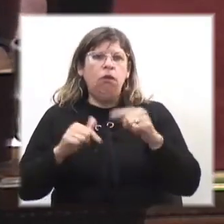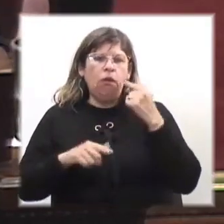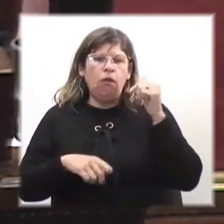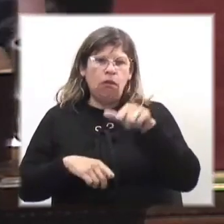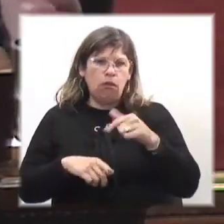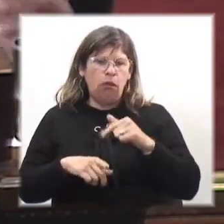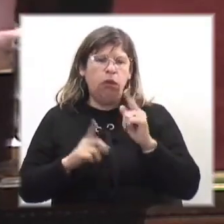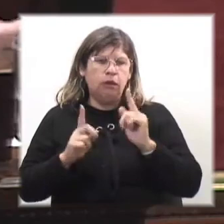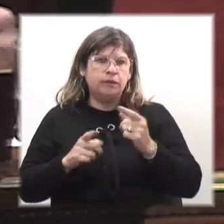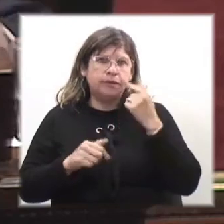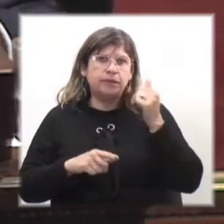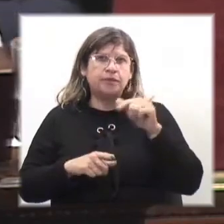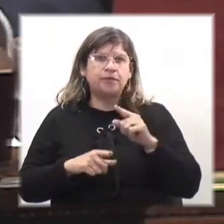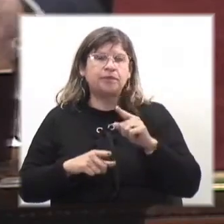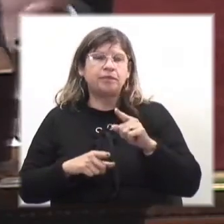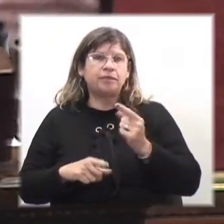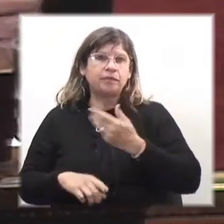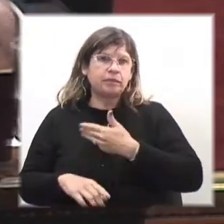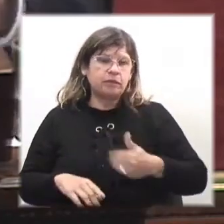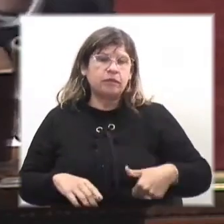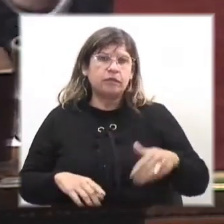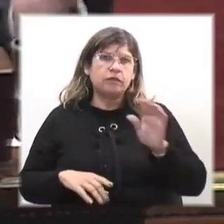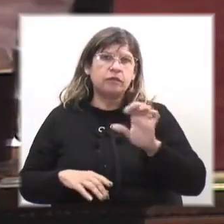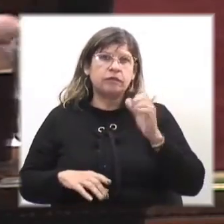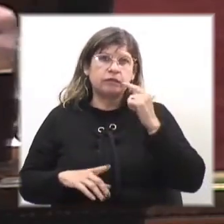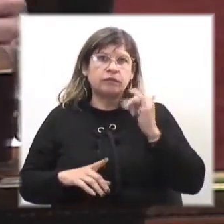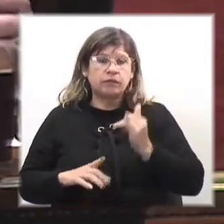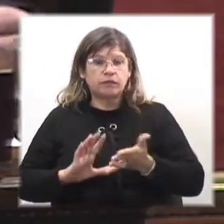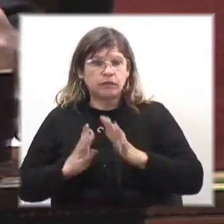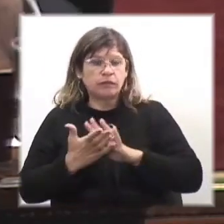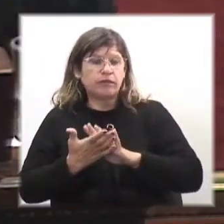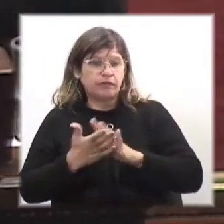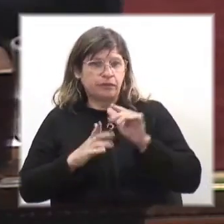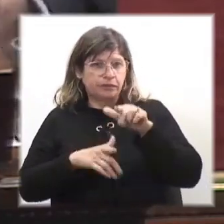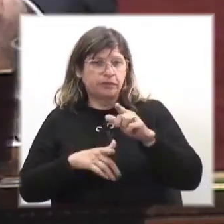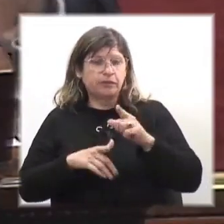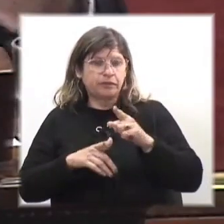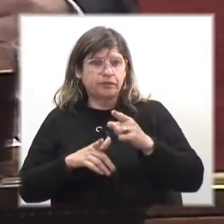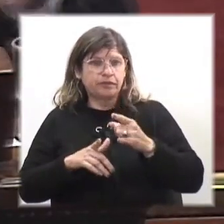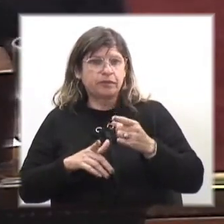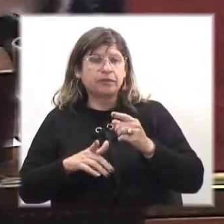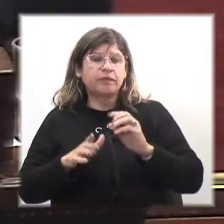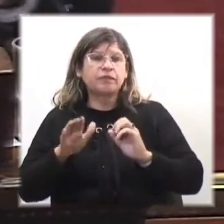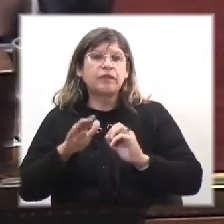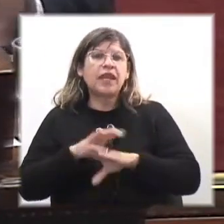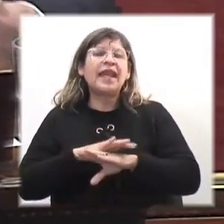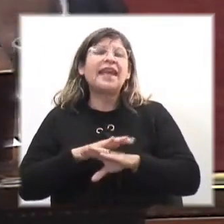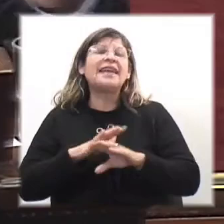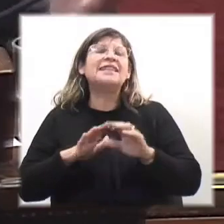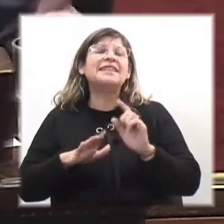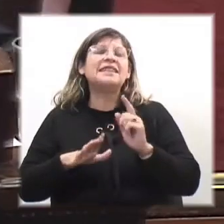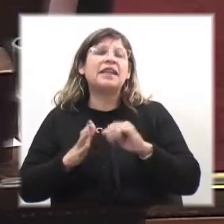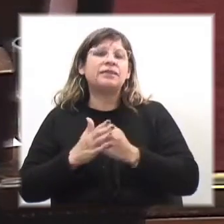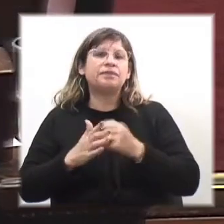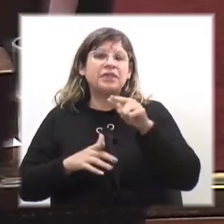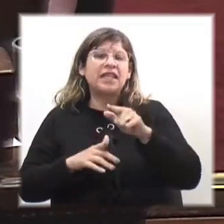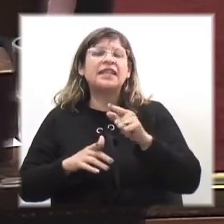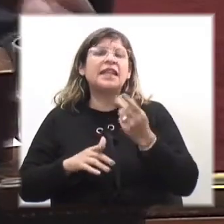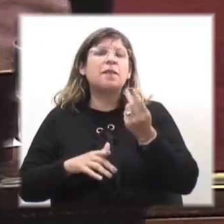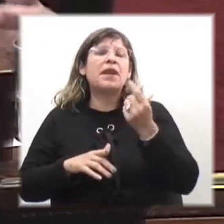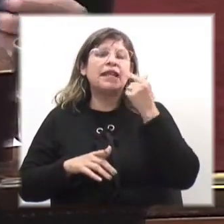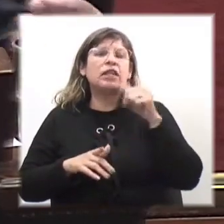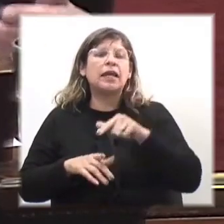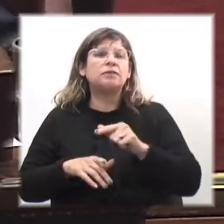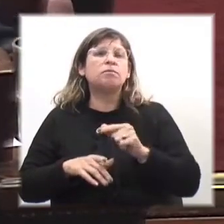presta a que el empleador, de alguna forma, tenga una operativa que ingrese dinero al banco y que diga, este dinero es por propinas.